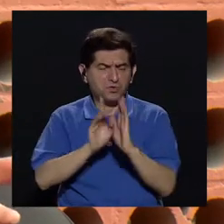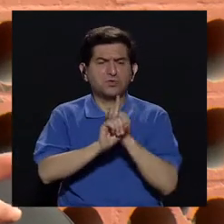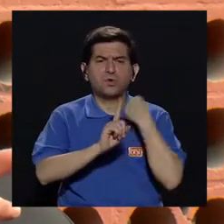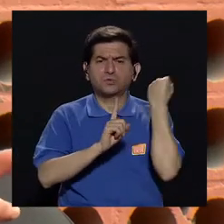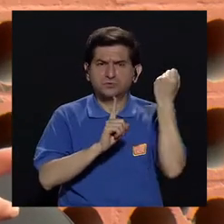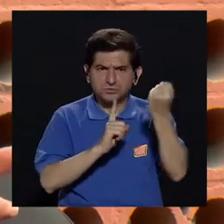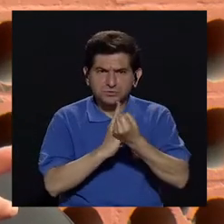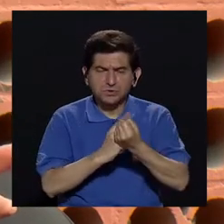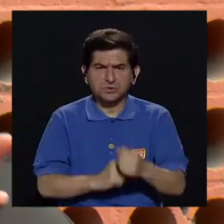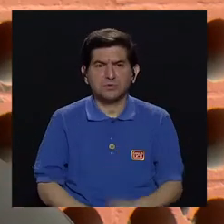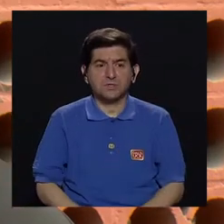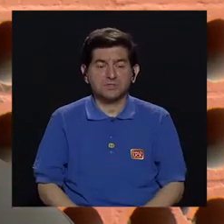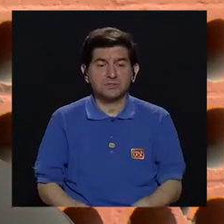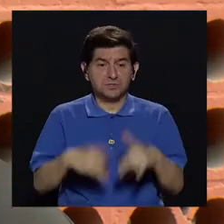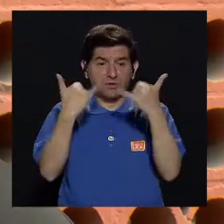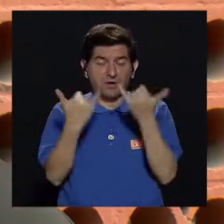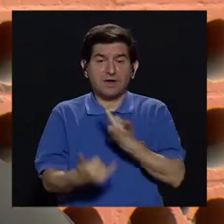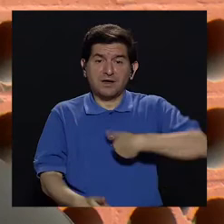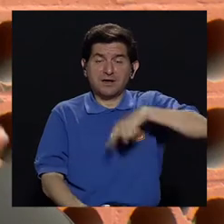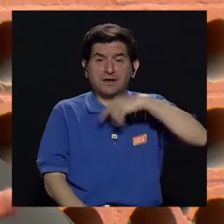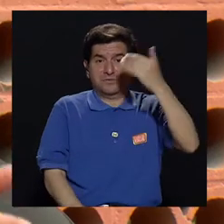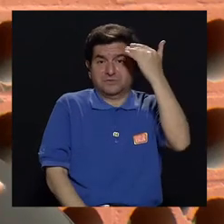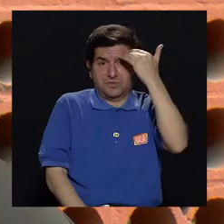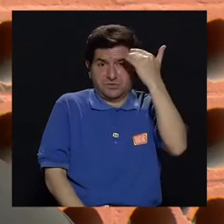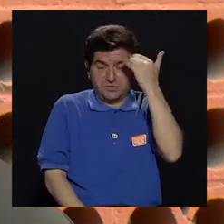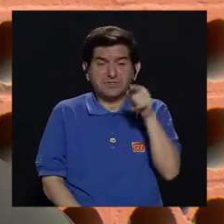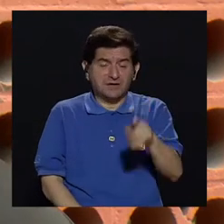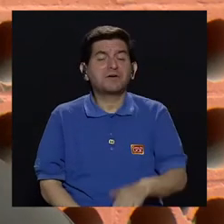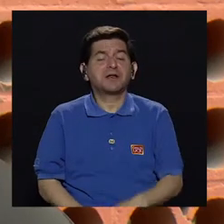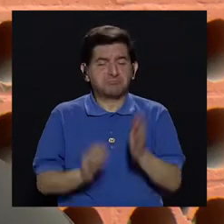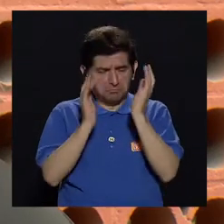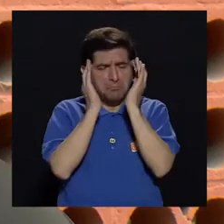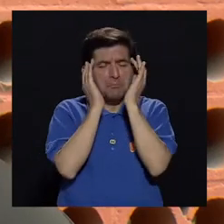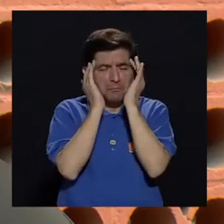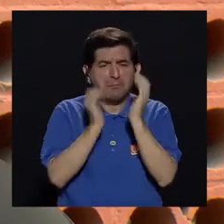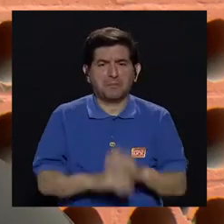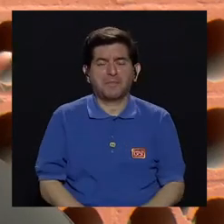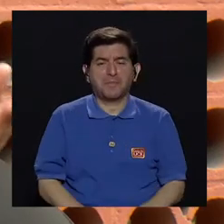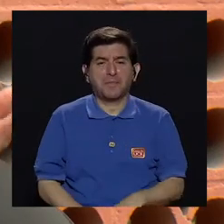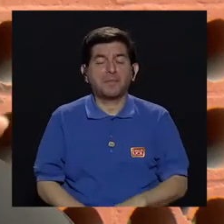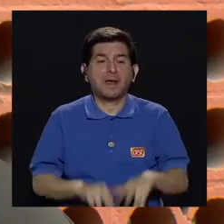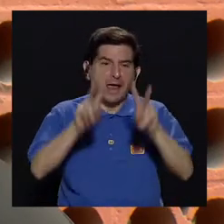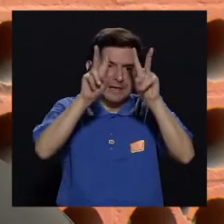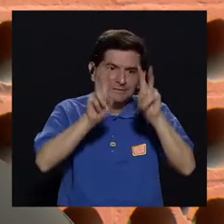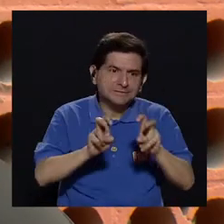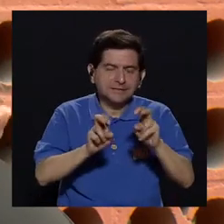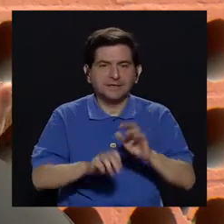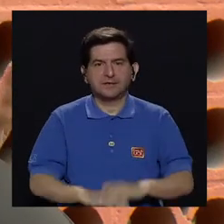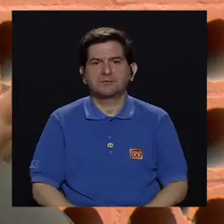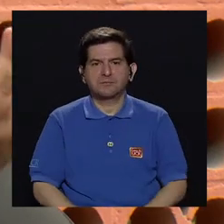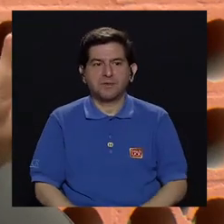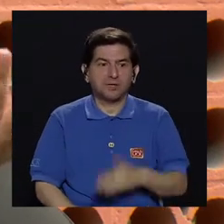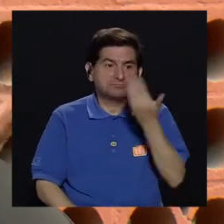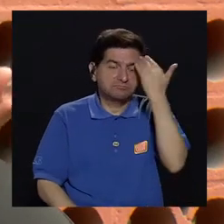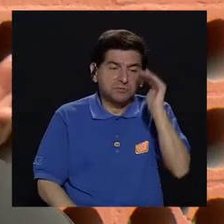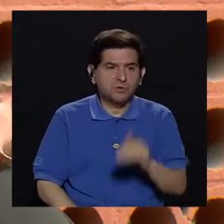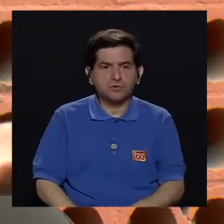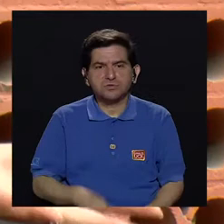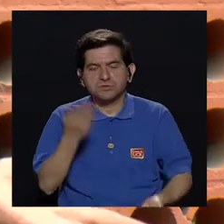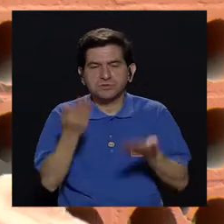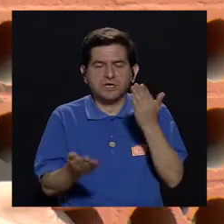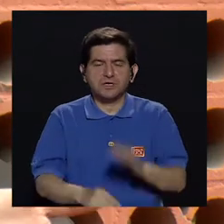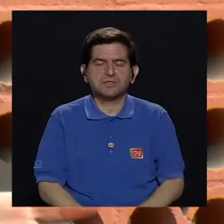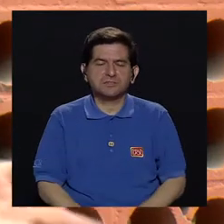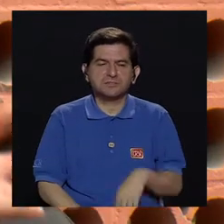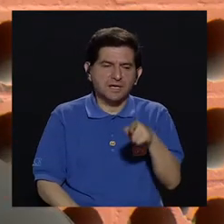que enfrentar una situación que de por sí nosotros sabemos que es angustiante. Por ejemplo, un examen, no sé, una